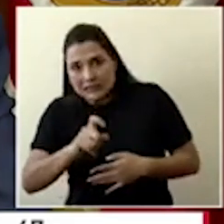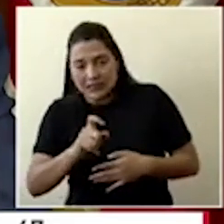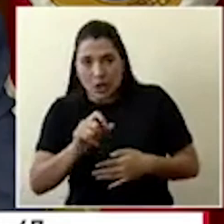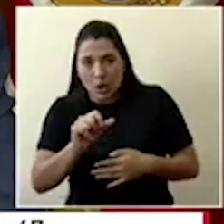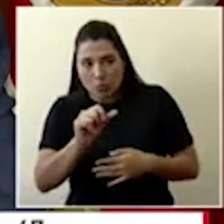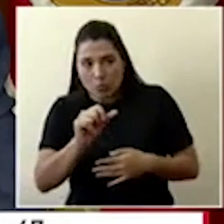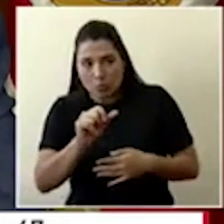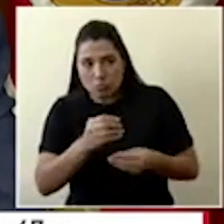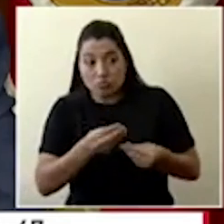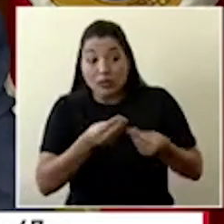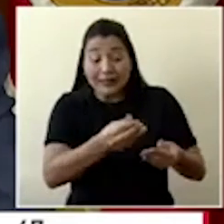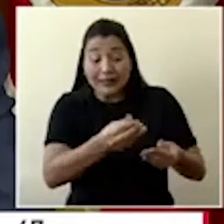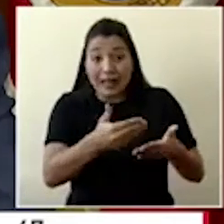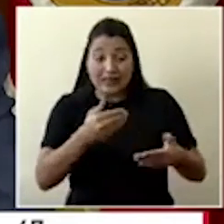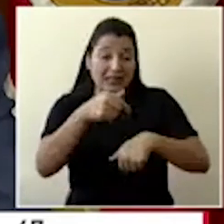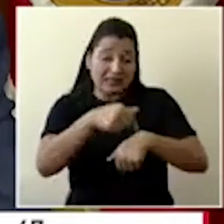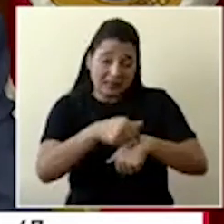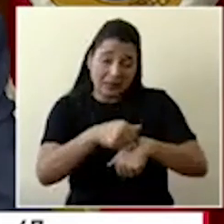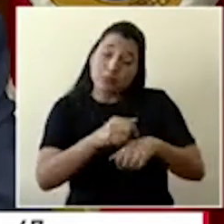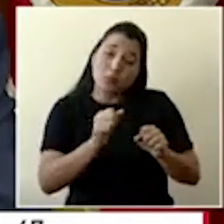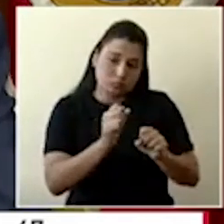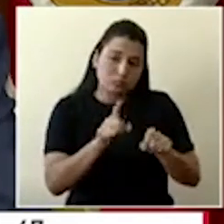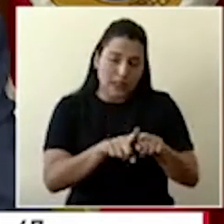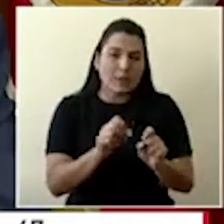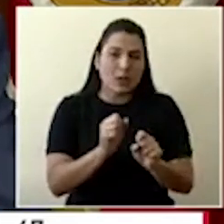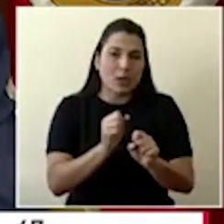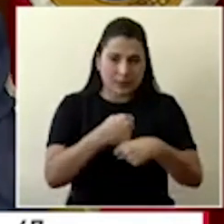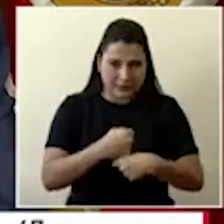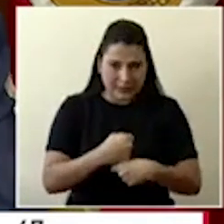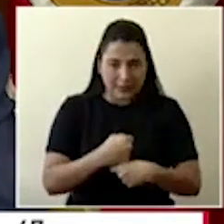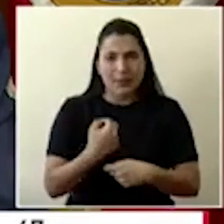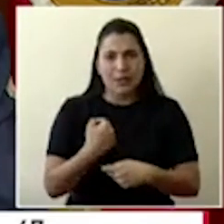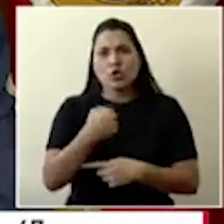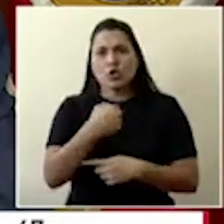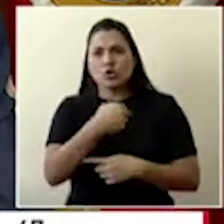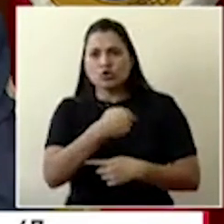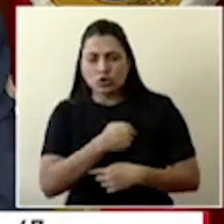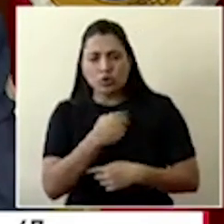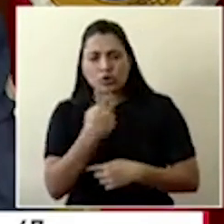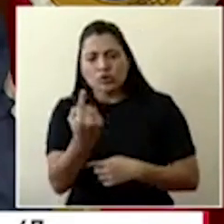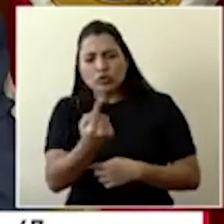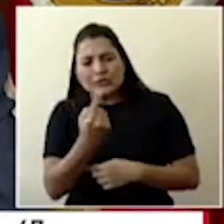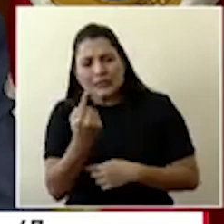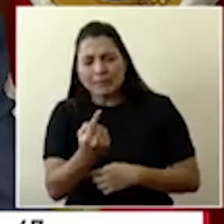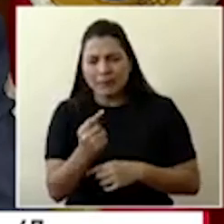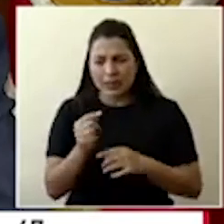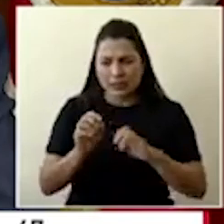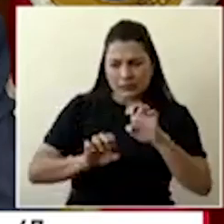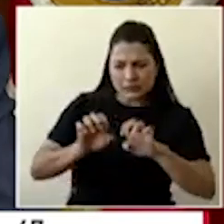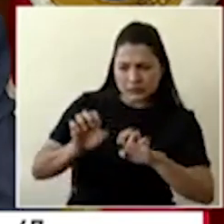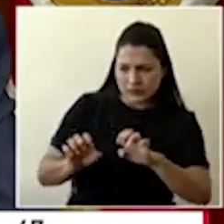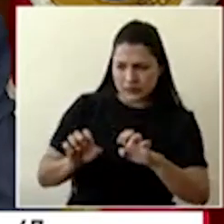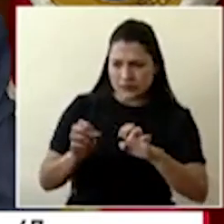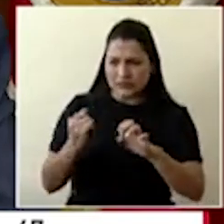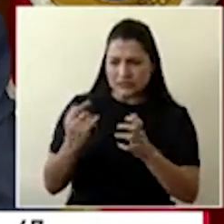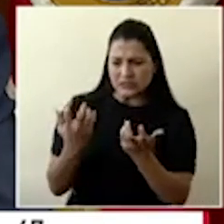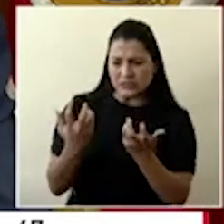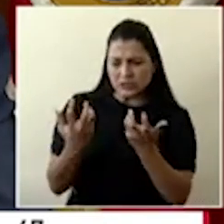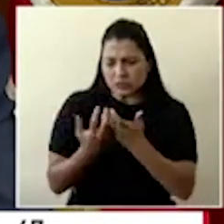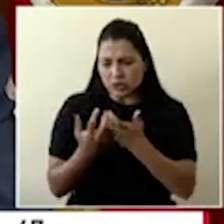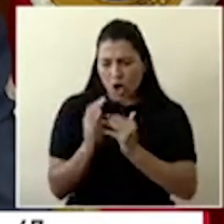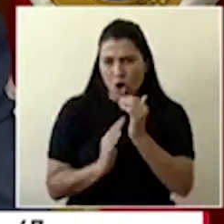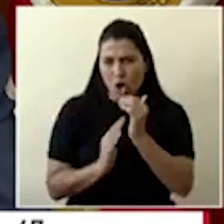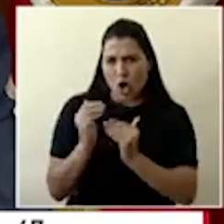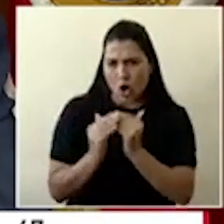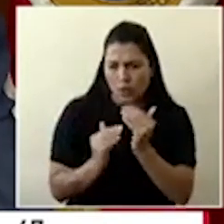hacemos estas adquisiciones, se valora ergonomía, protección, funcionalidad, precio y calidad, además de la capacidad